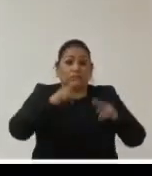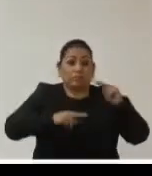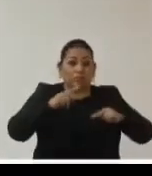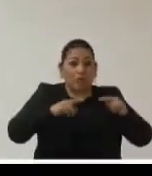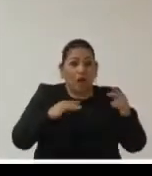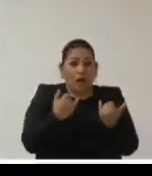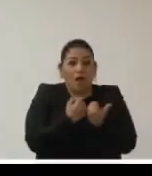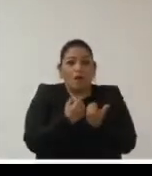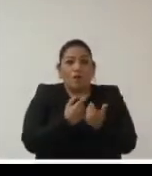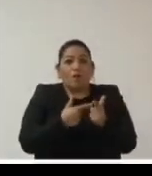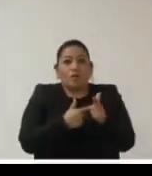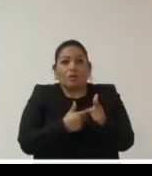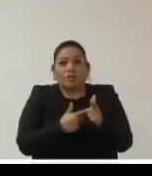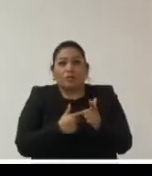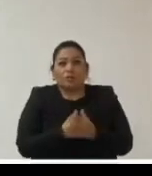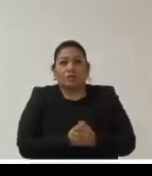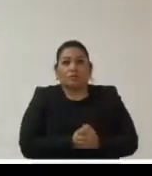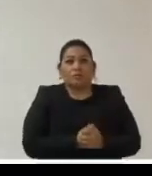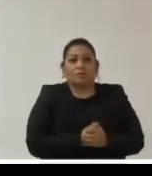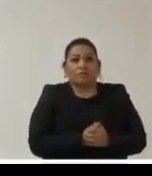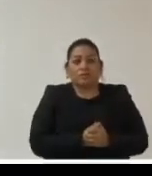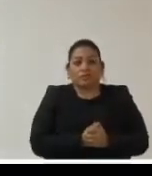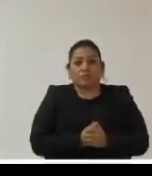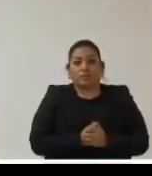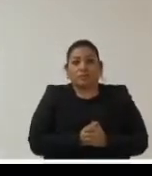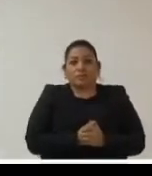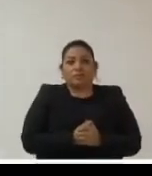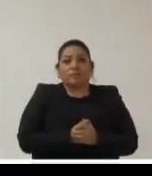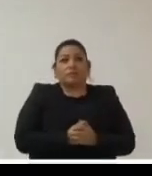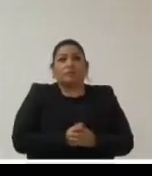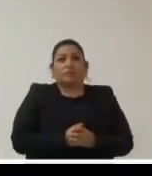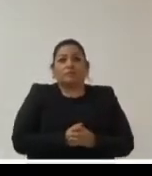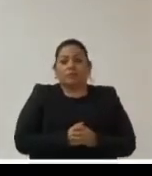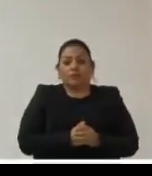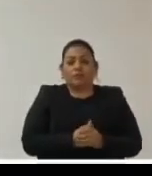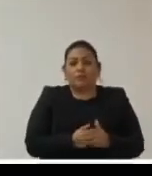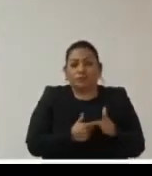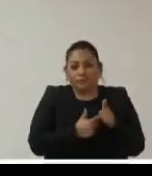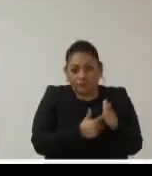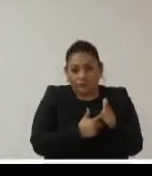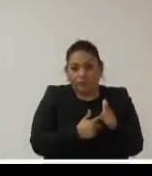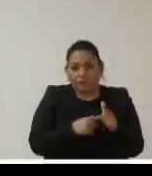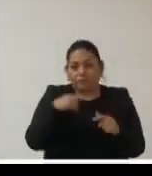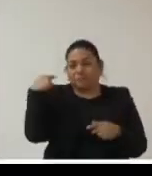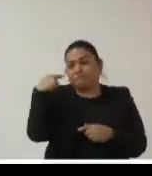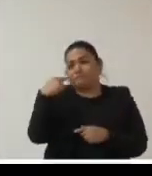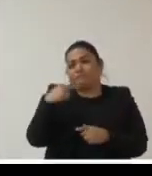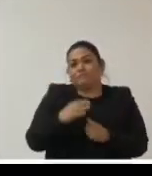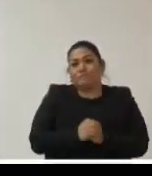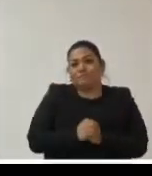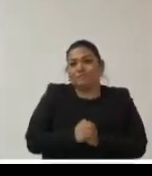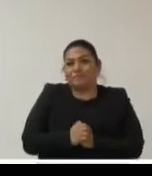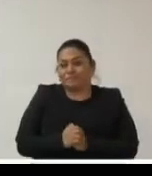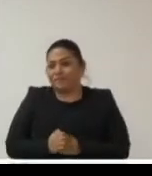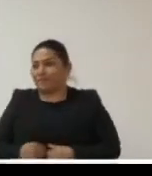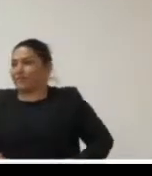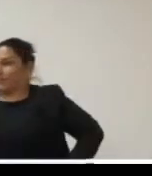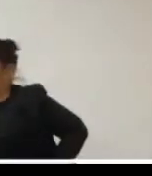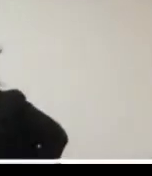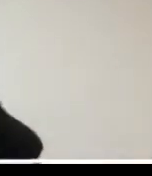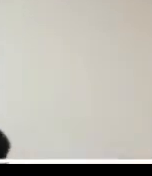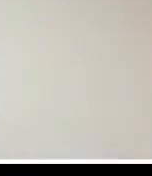pidiendo el número de identificación de los ciudadanos y dijimos que no era necesario que con que tuvieran el nombre y el teléfono valía